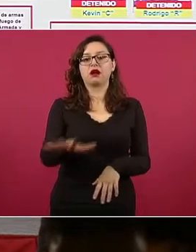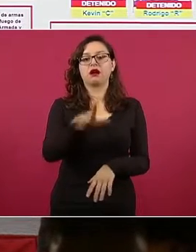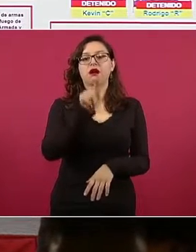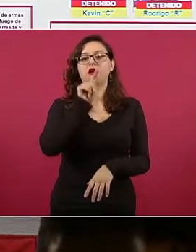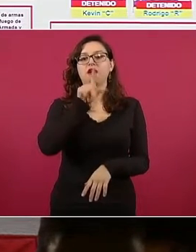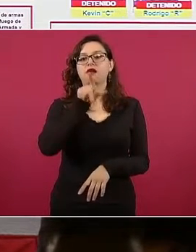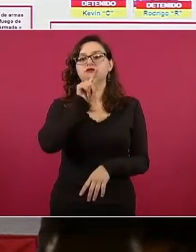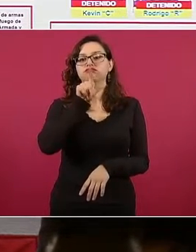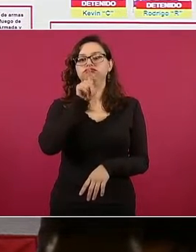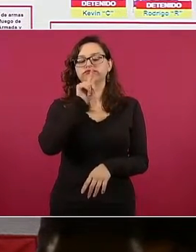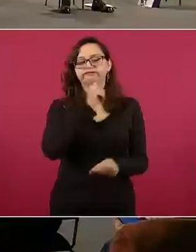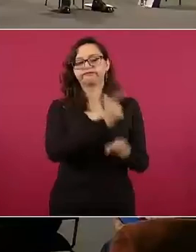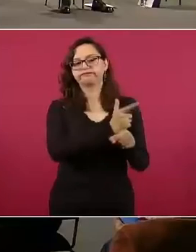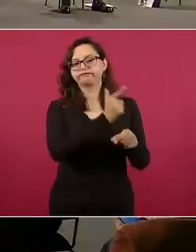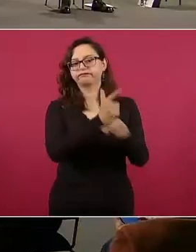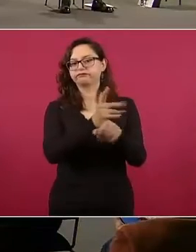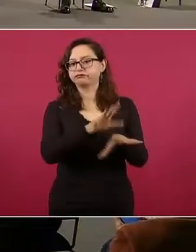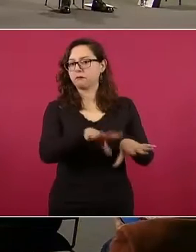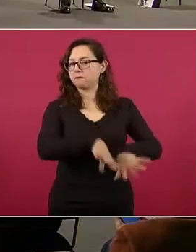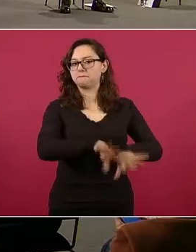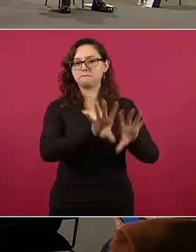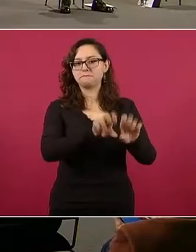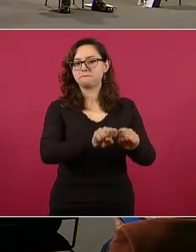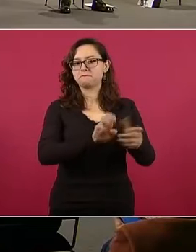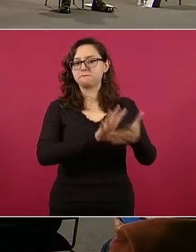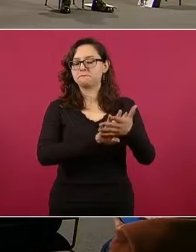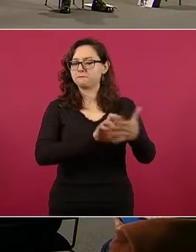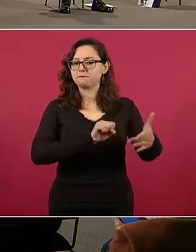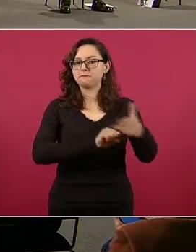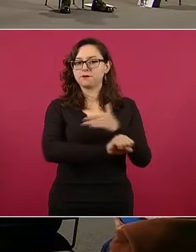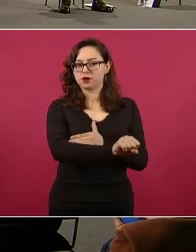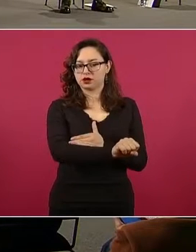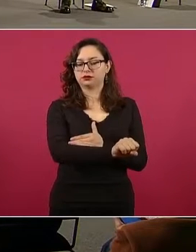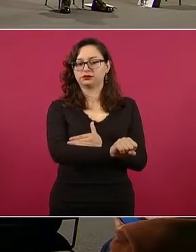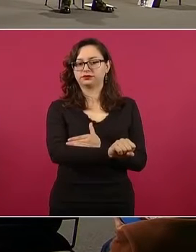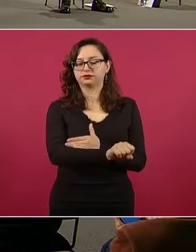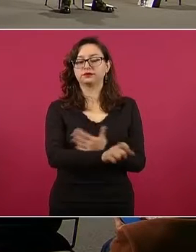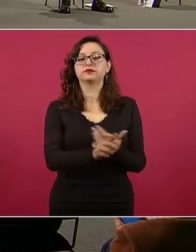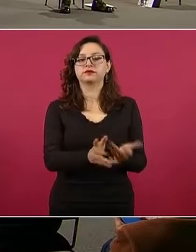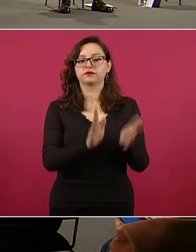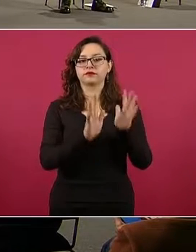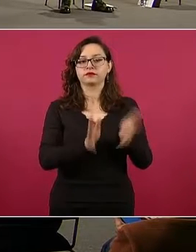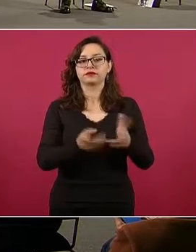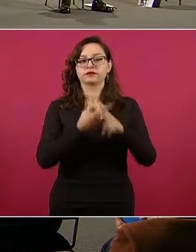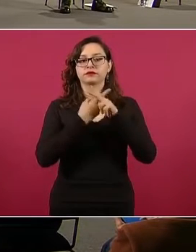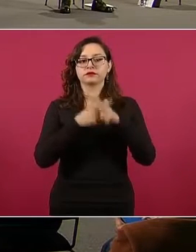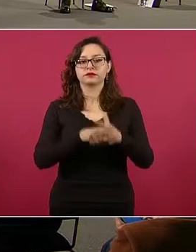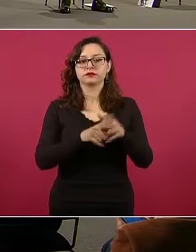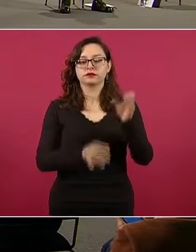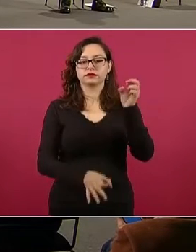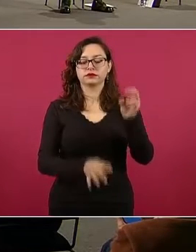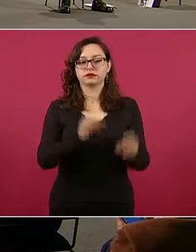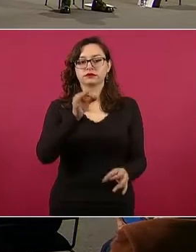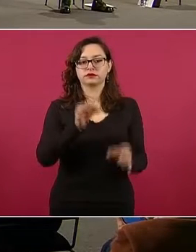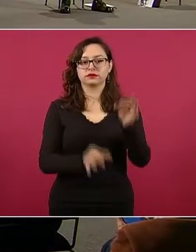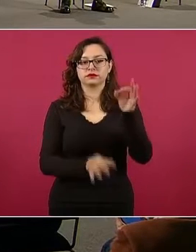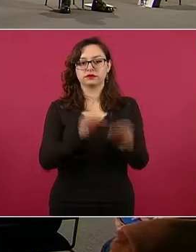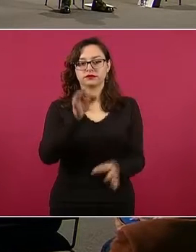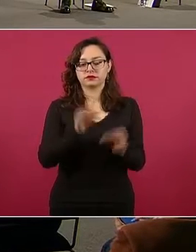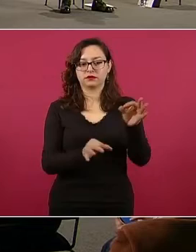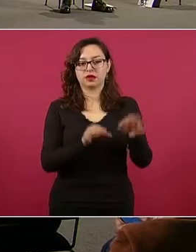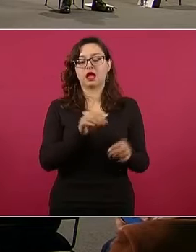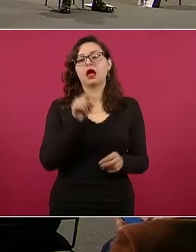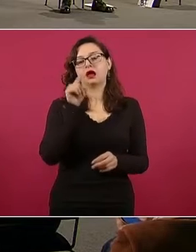de junio la Fiscalía logró ya vincular a proceso la FEMDO, la Fiscalía